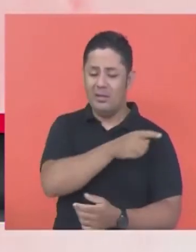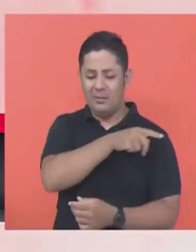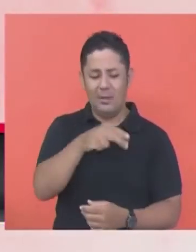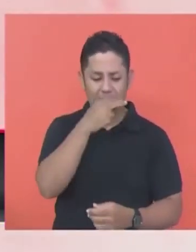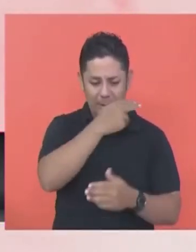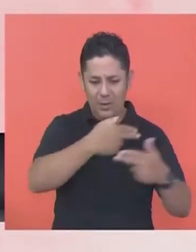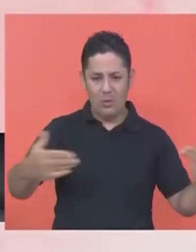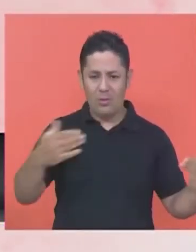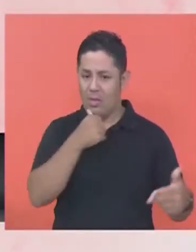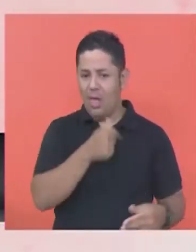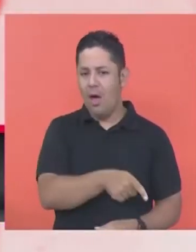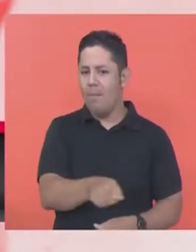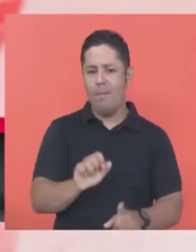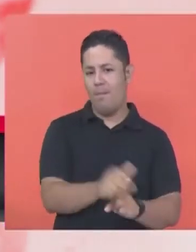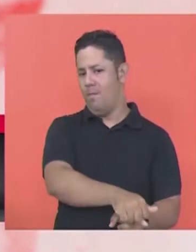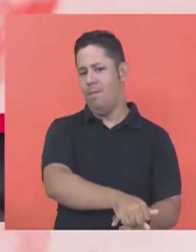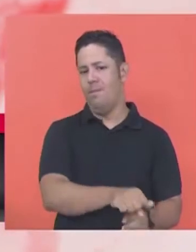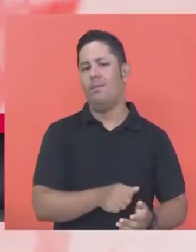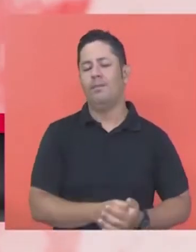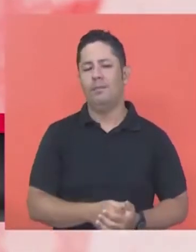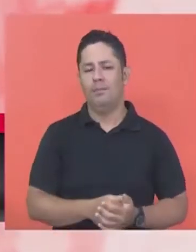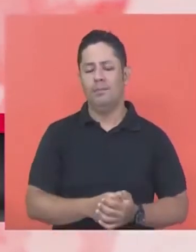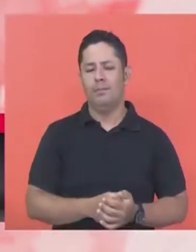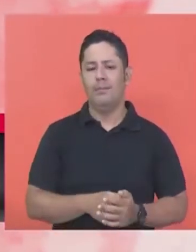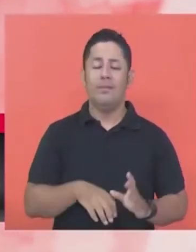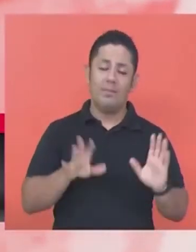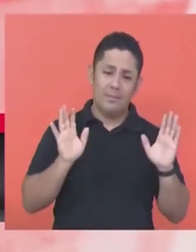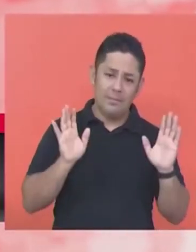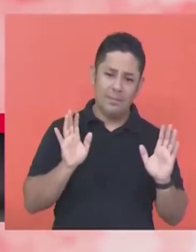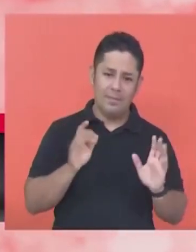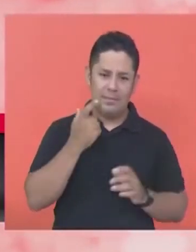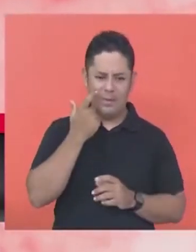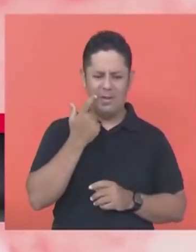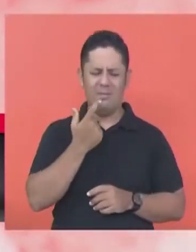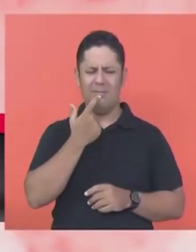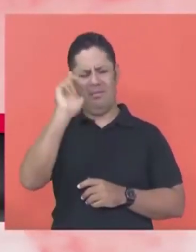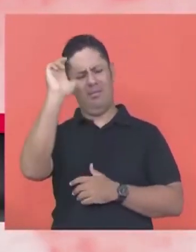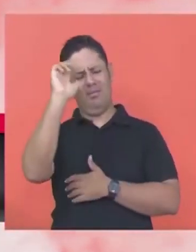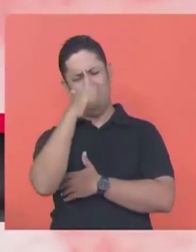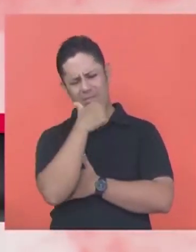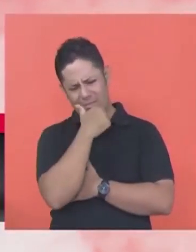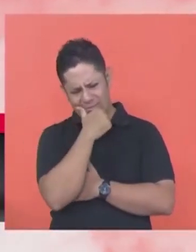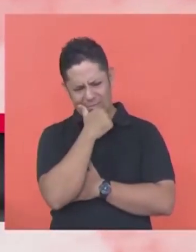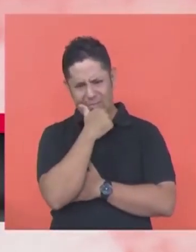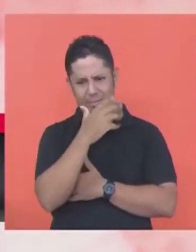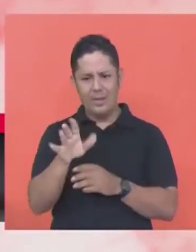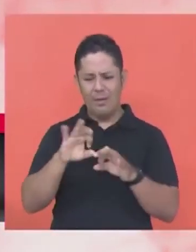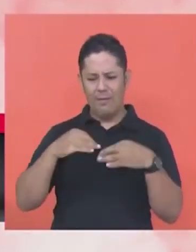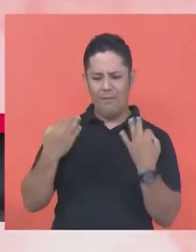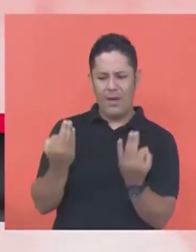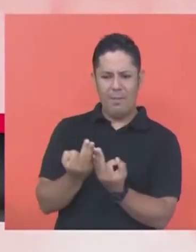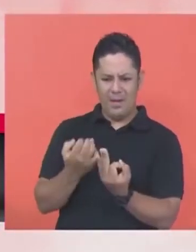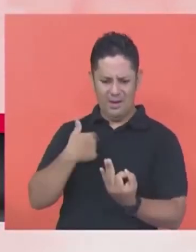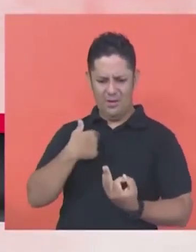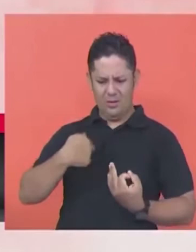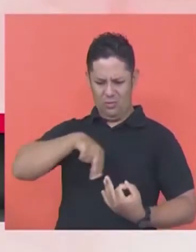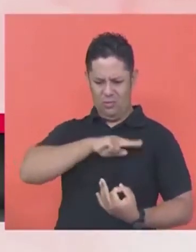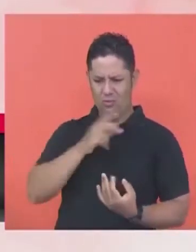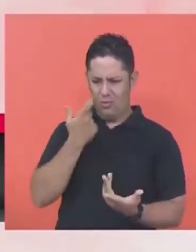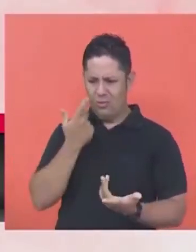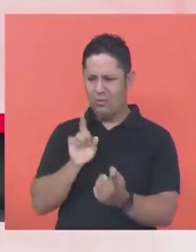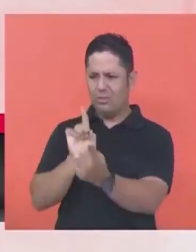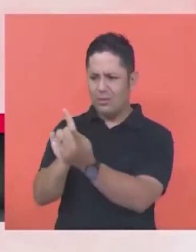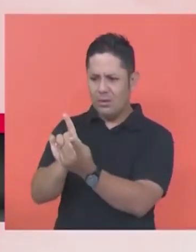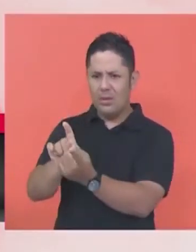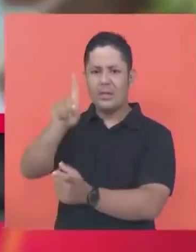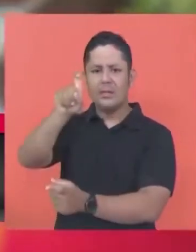decir tres veces que vinieran a tomarle la prueba porque a mis hijos no se la han tomado. Lo más extraño de esto, manifiesta el habitante, es que su familia no